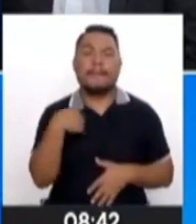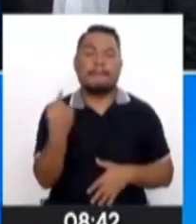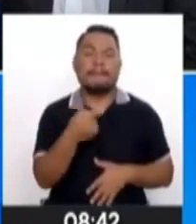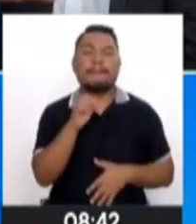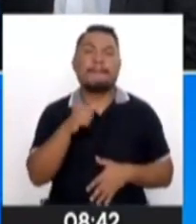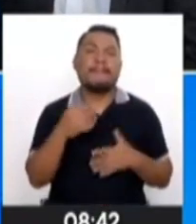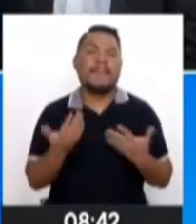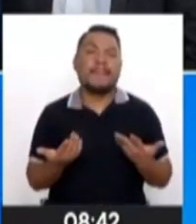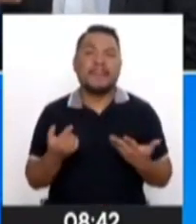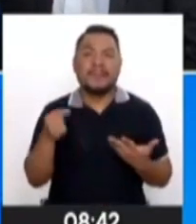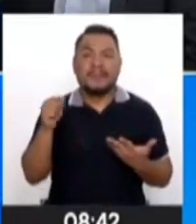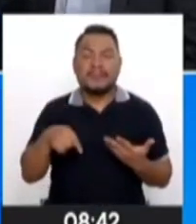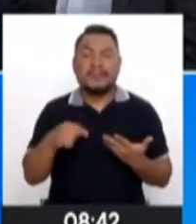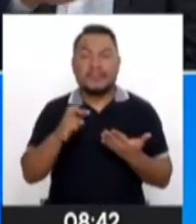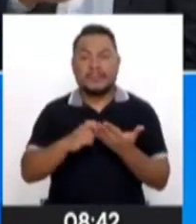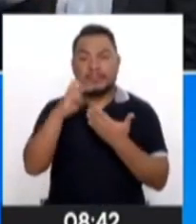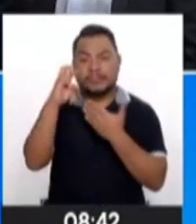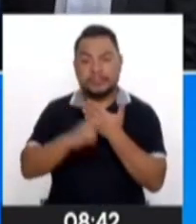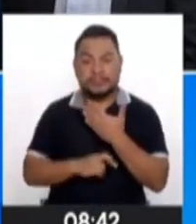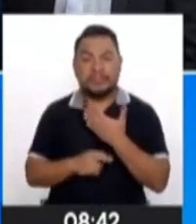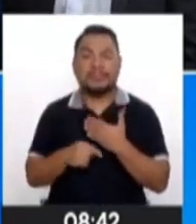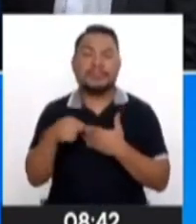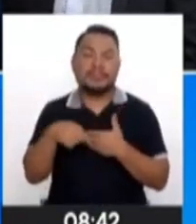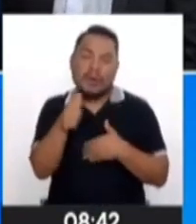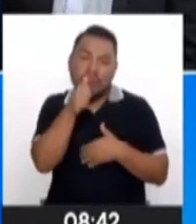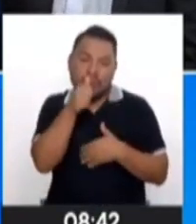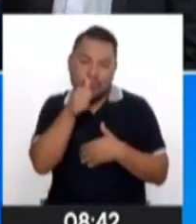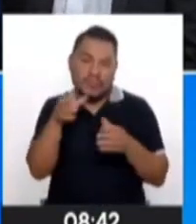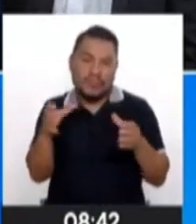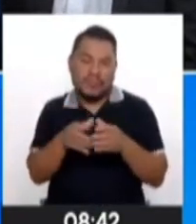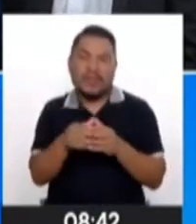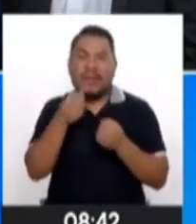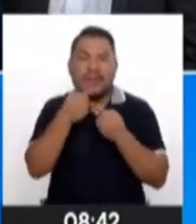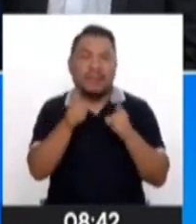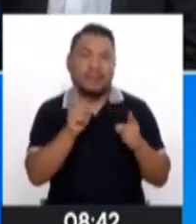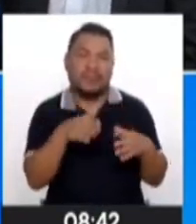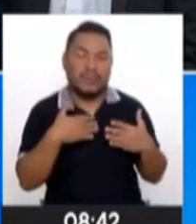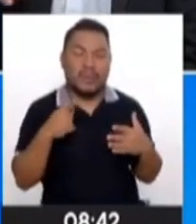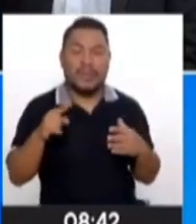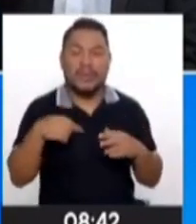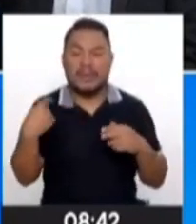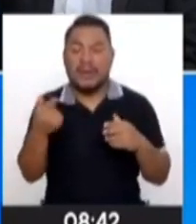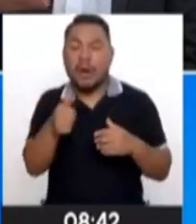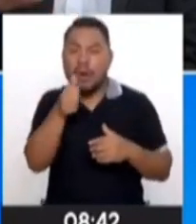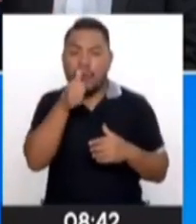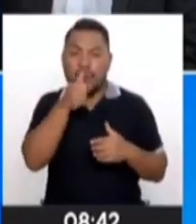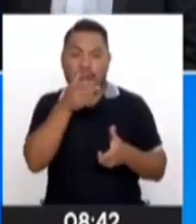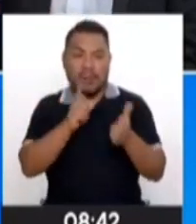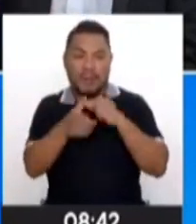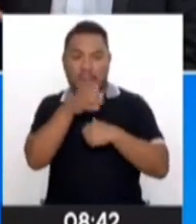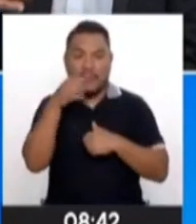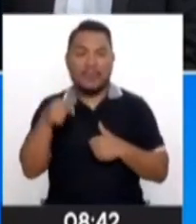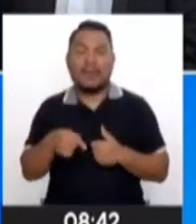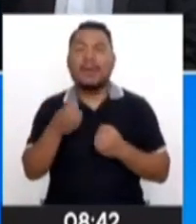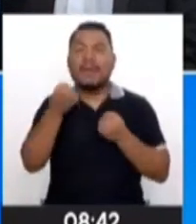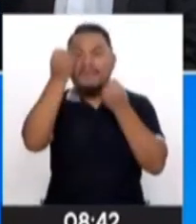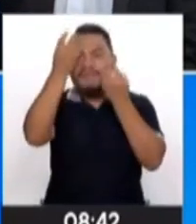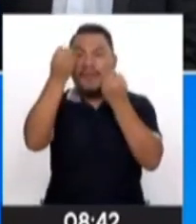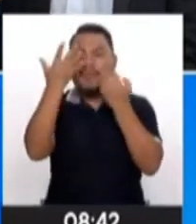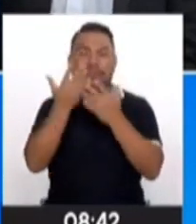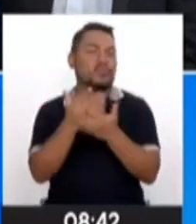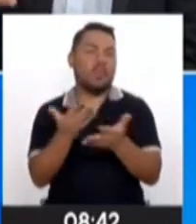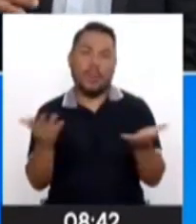programa confidencial, anónimo y gratuito, no tenemos estadísticas, ¿no?